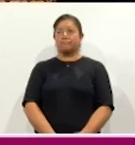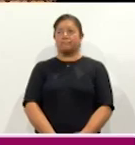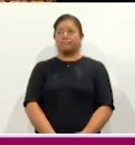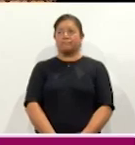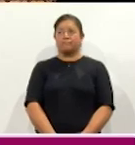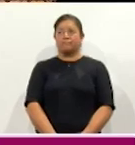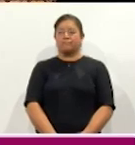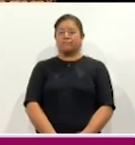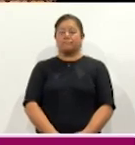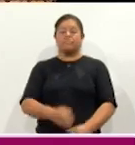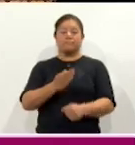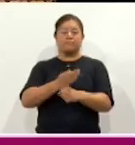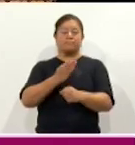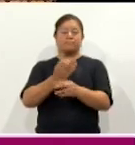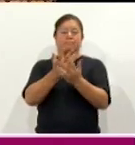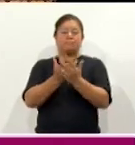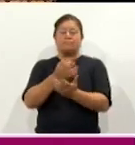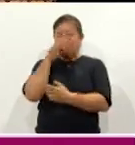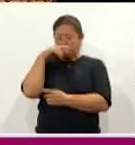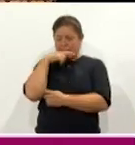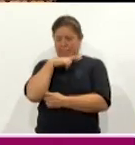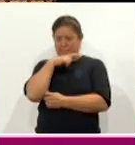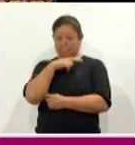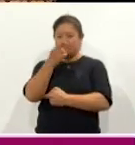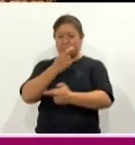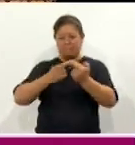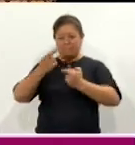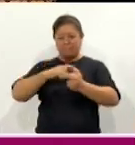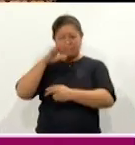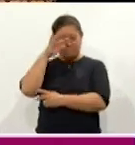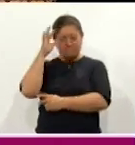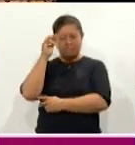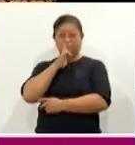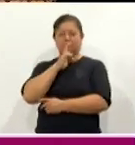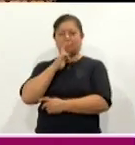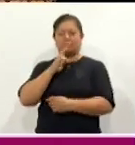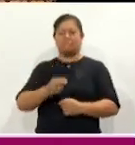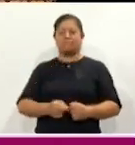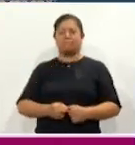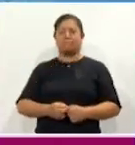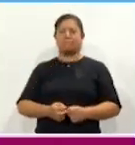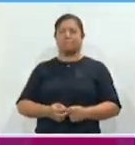Es momento de hacer rápidamente una pausa y volvemos a Coracyt Noticias.